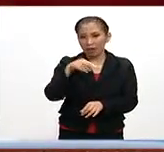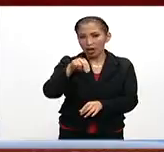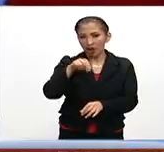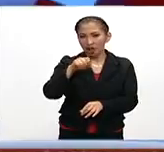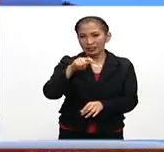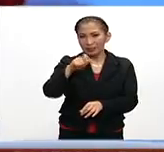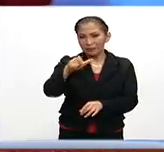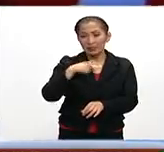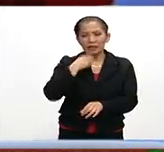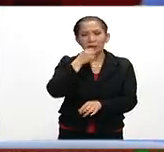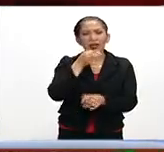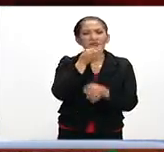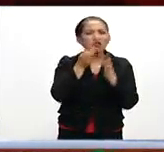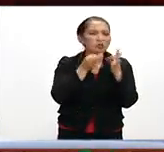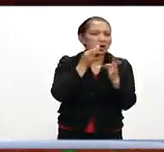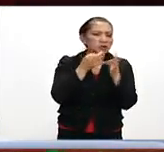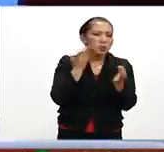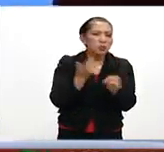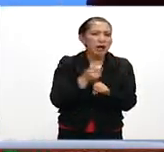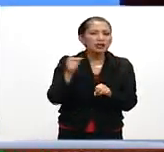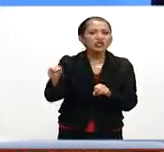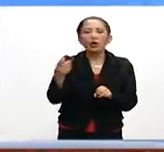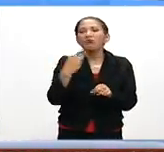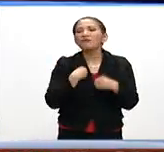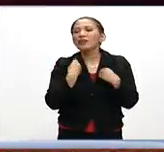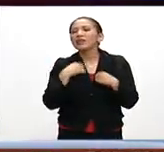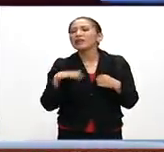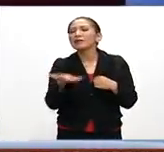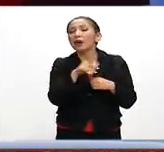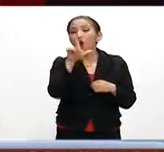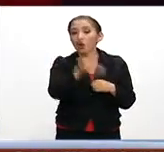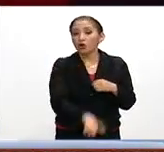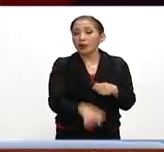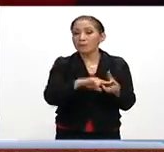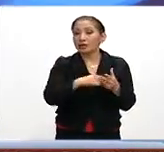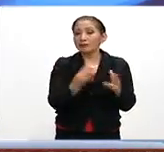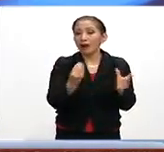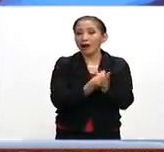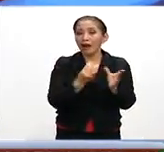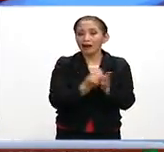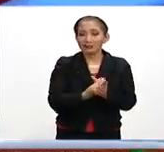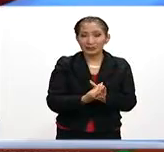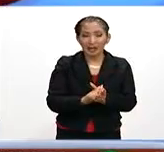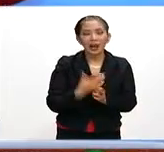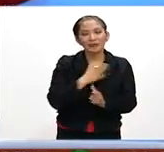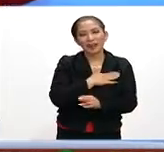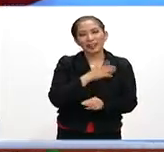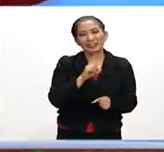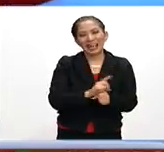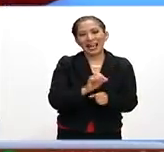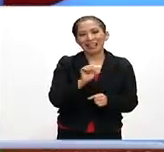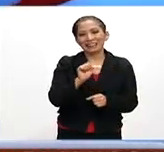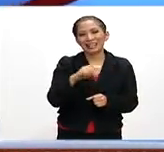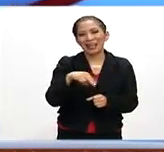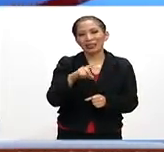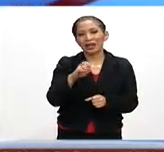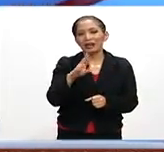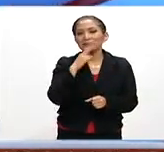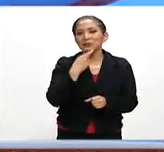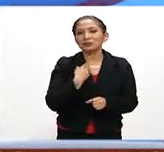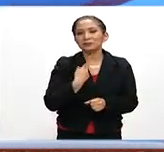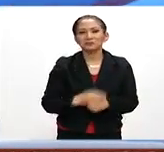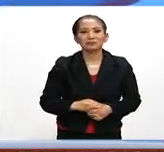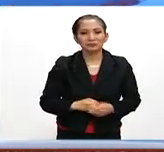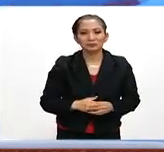Y también nos tiene toda la información de cómo se está viviendo este lunes el inicio a clases. Muy buenos días, Sandra. Tu reporte.